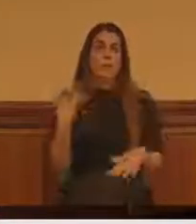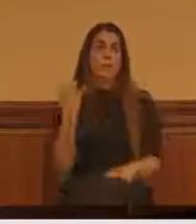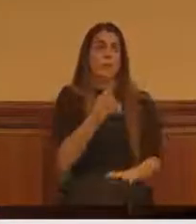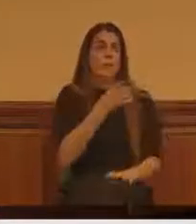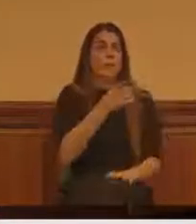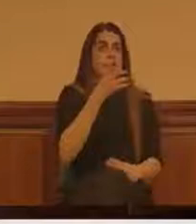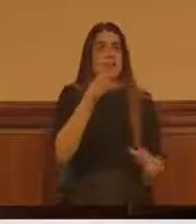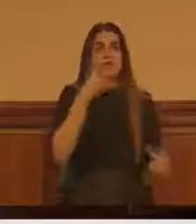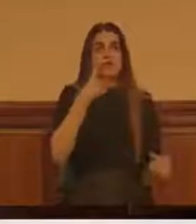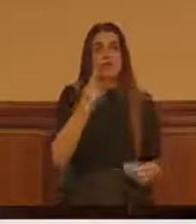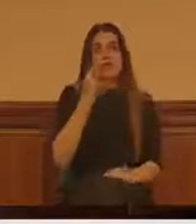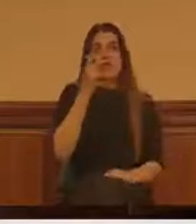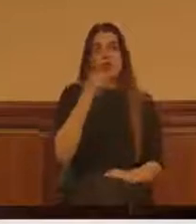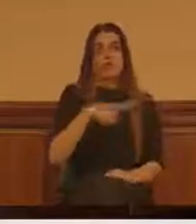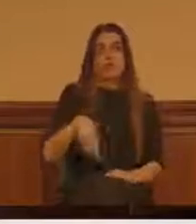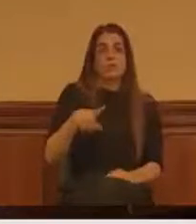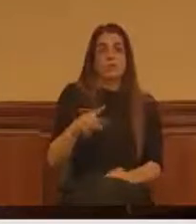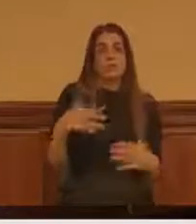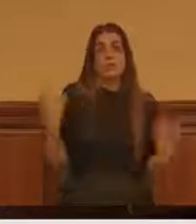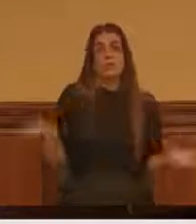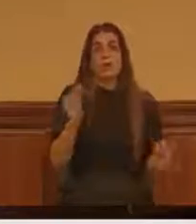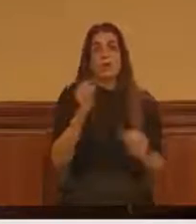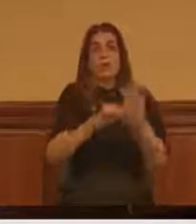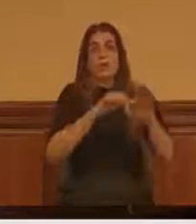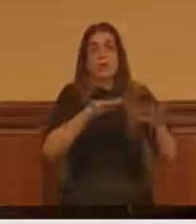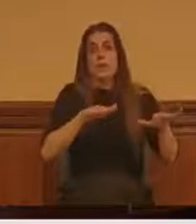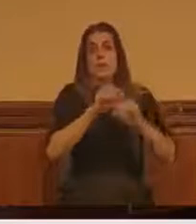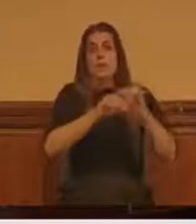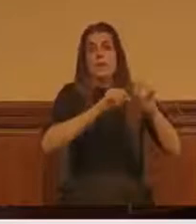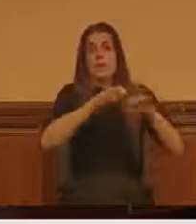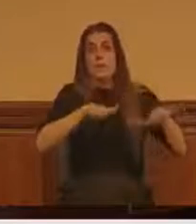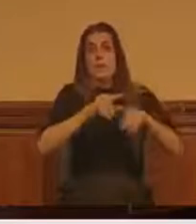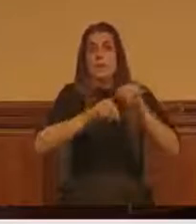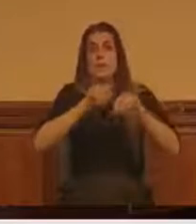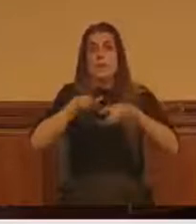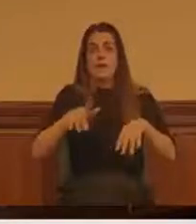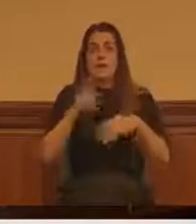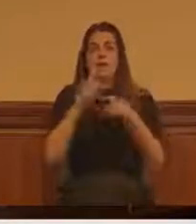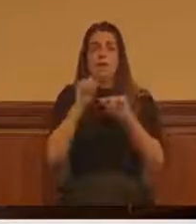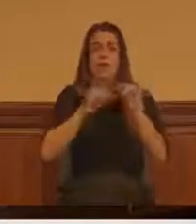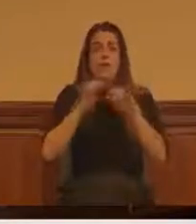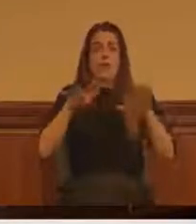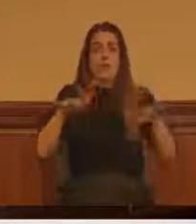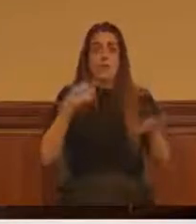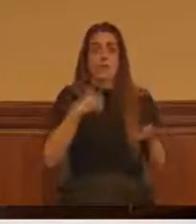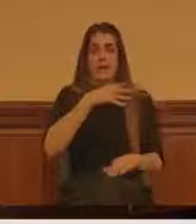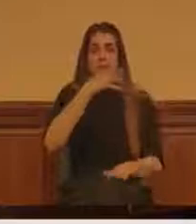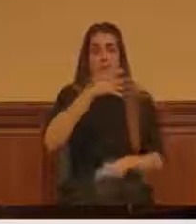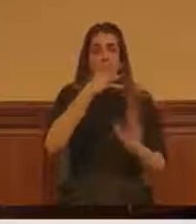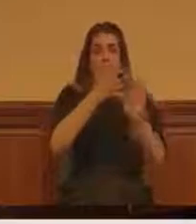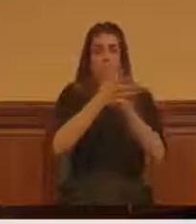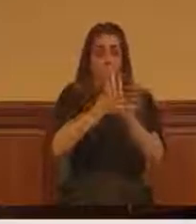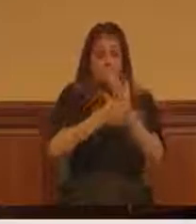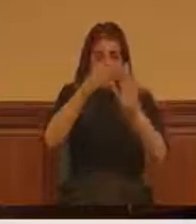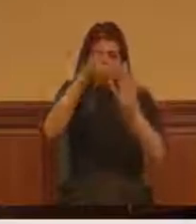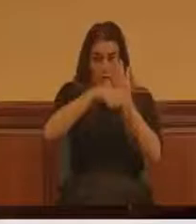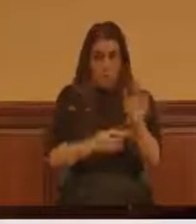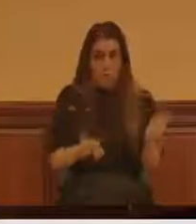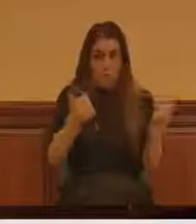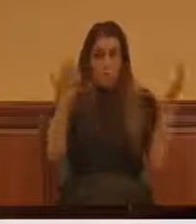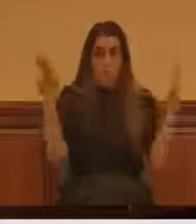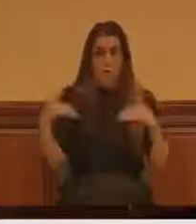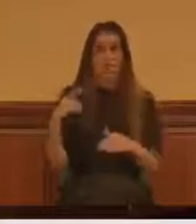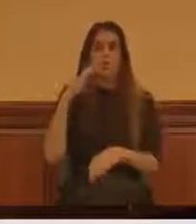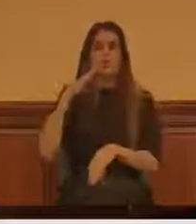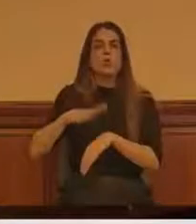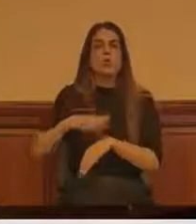cuenta, es que claro, como es que la pandemia, es que la pandemia… Y cuando se le acaba el argumento de la pandemia, entonces dice que es que la culpa la tiene el